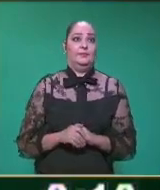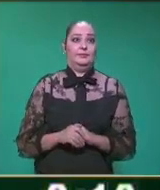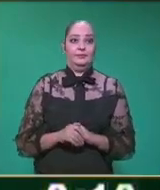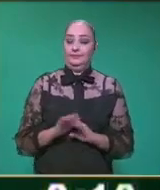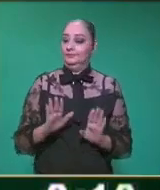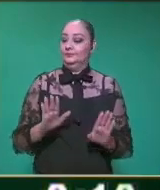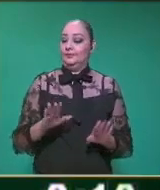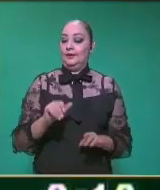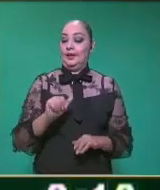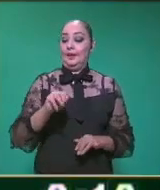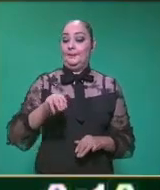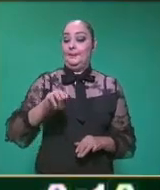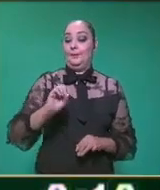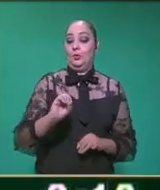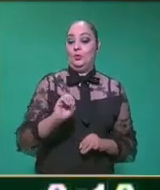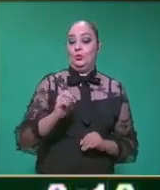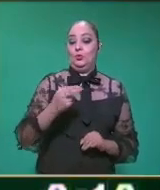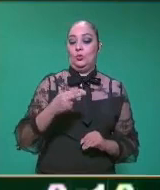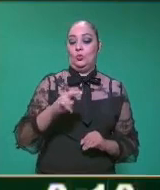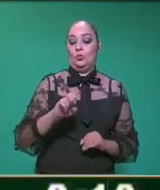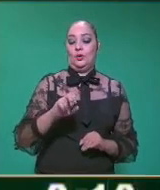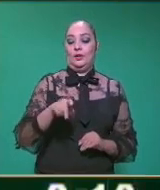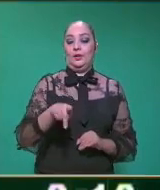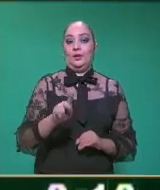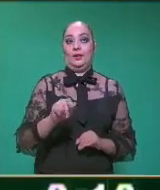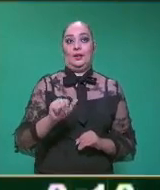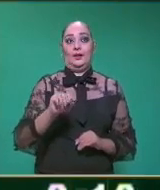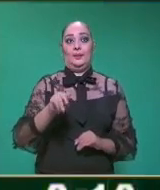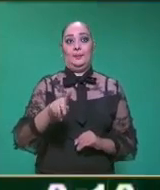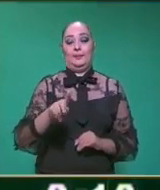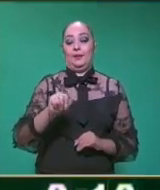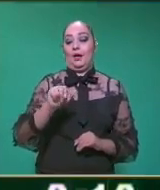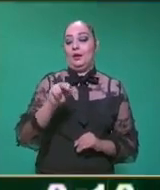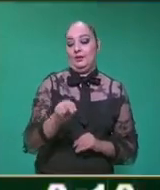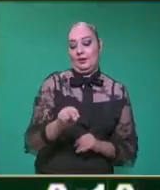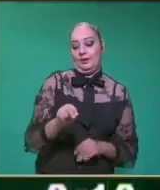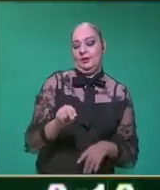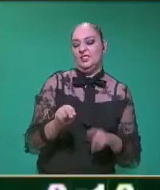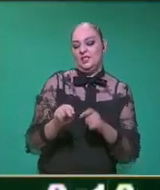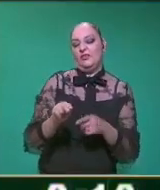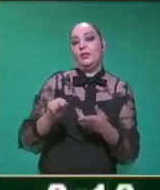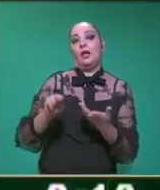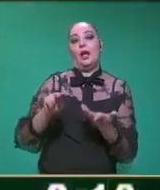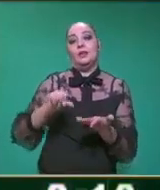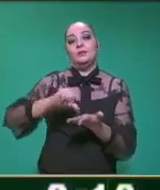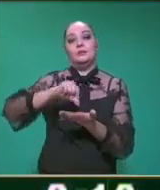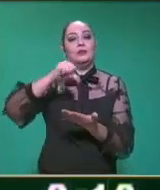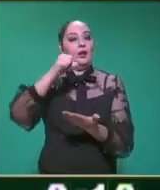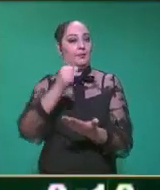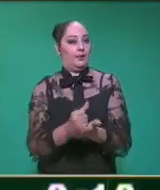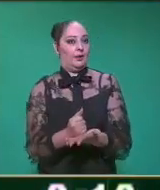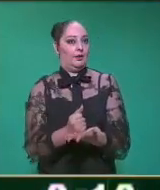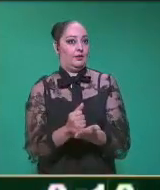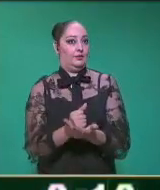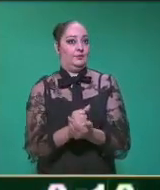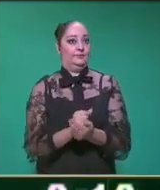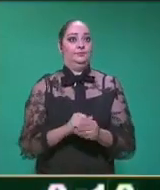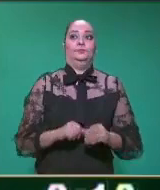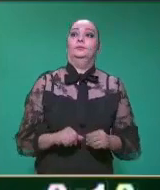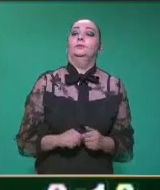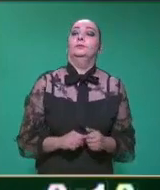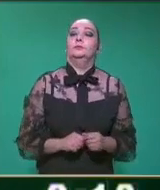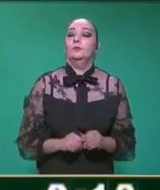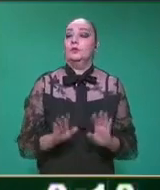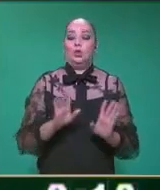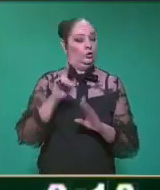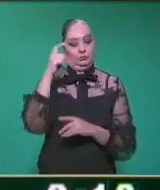Huecapan. A ver, vaya leyéndome, maestra. ¿Qué más? Amo huecapan. Amo huecapan. Eso quiere decir que estoy chaparrita,